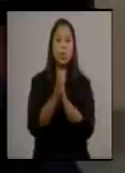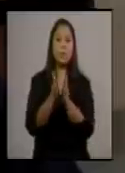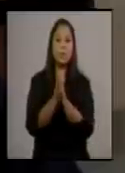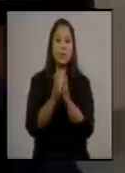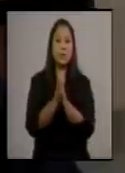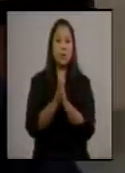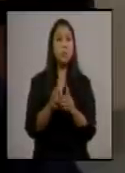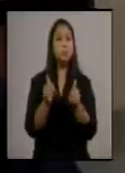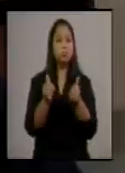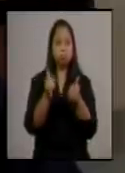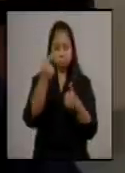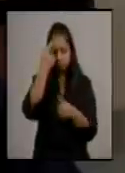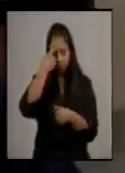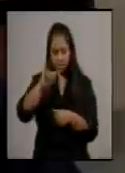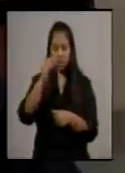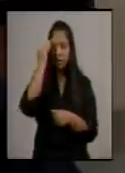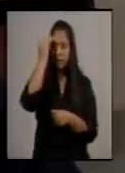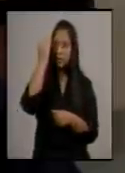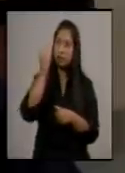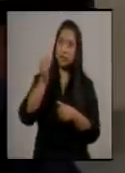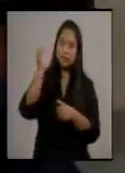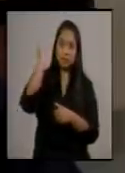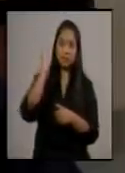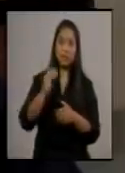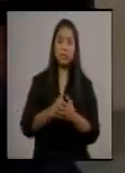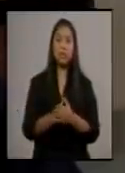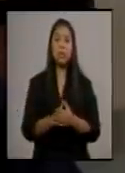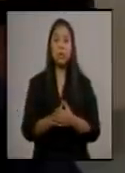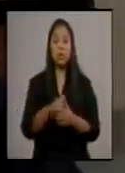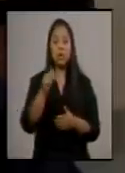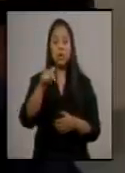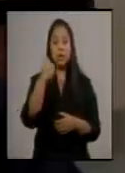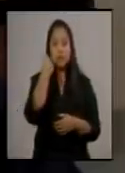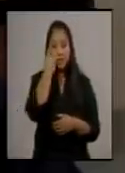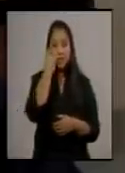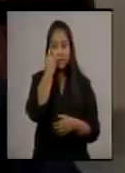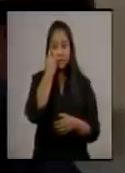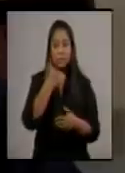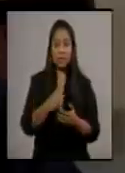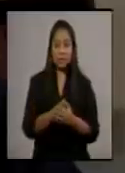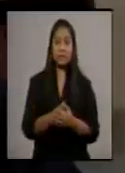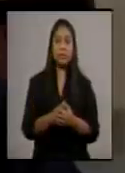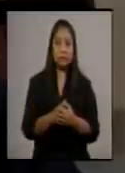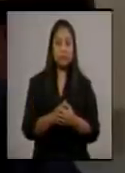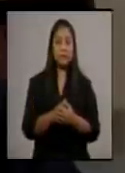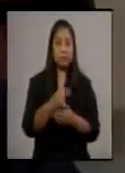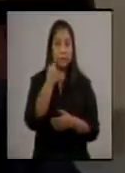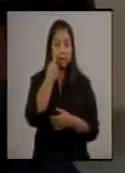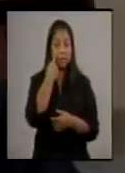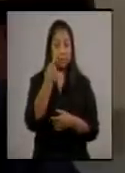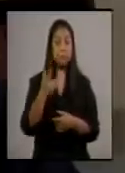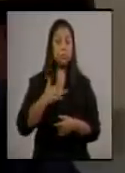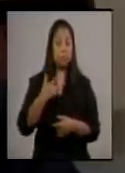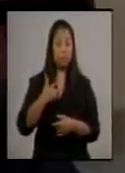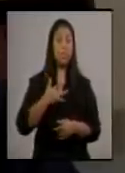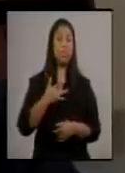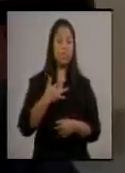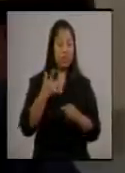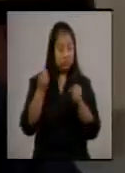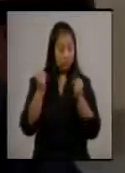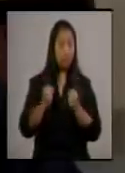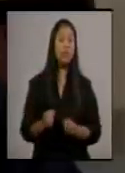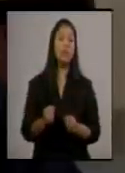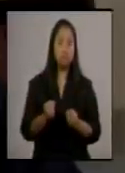Un buen día para darle gracias a Dios. Esta enfermedad la he podido comprobar en carne propia. Es difícil,